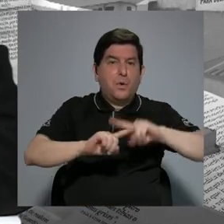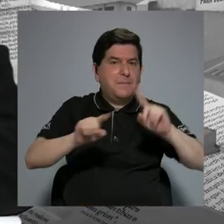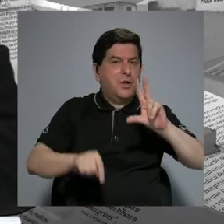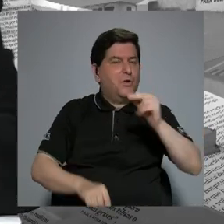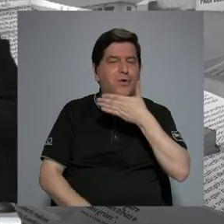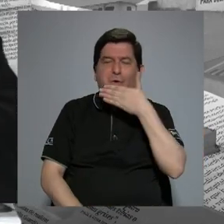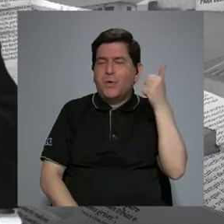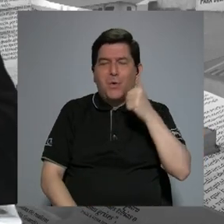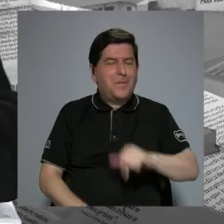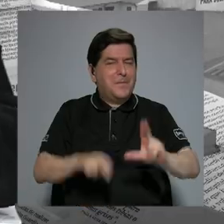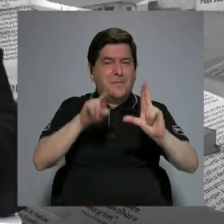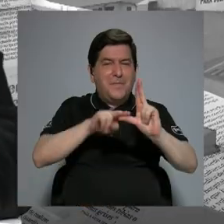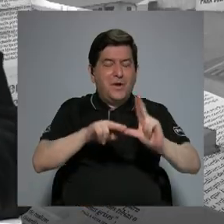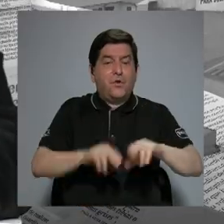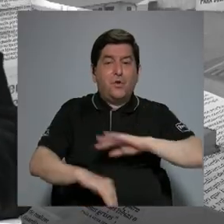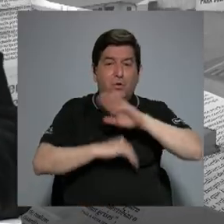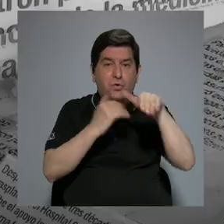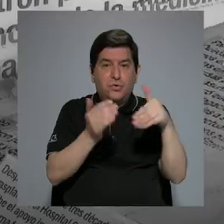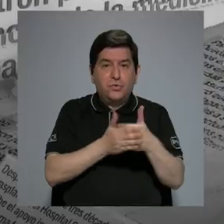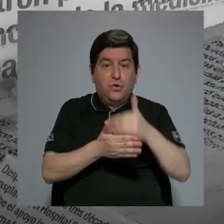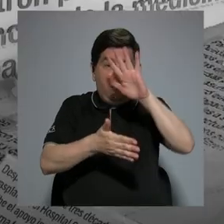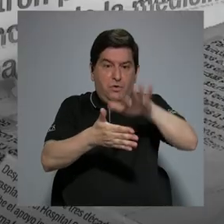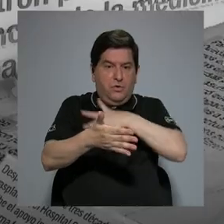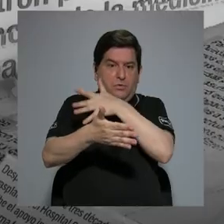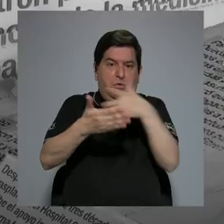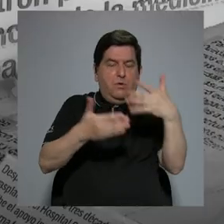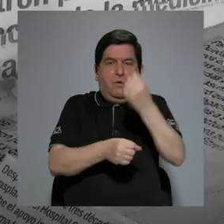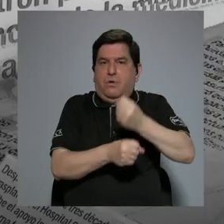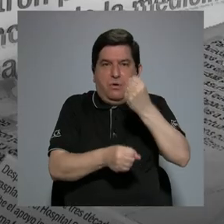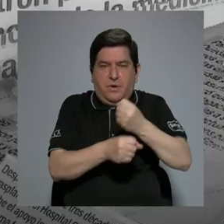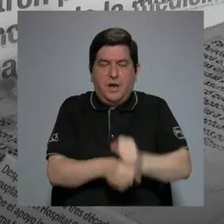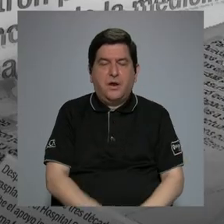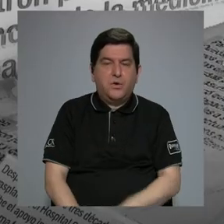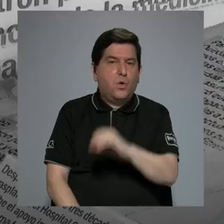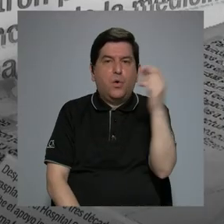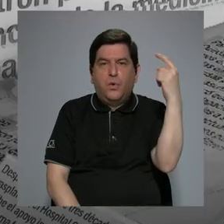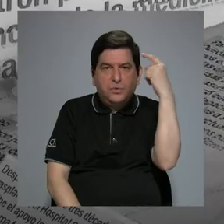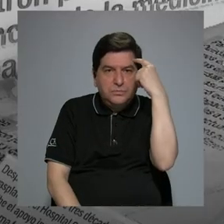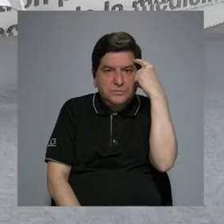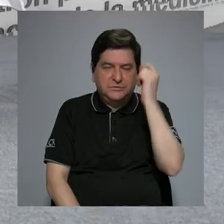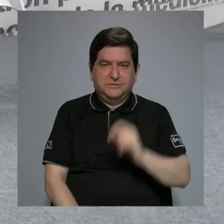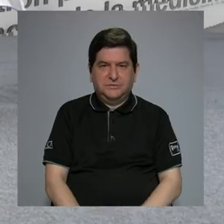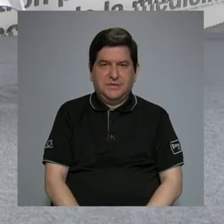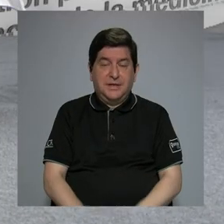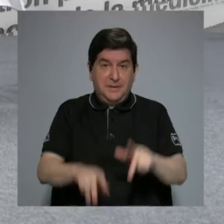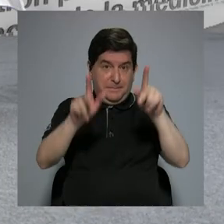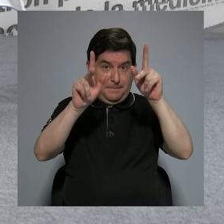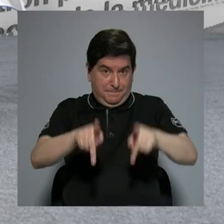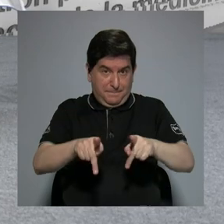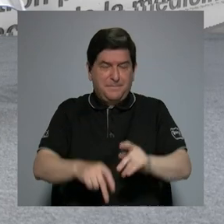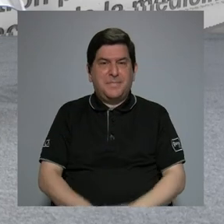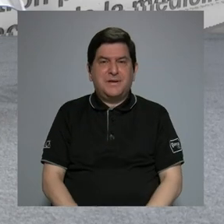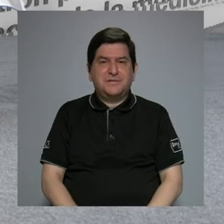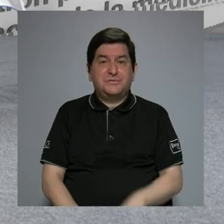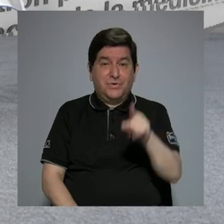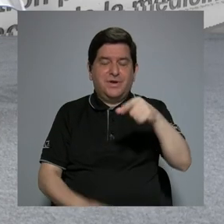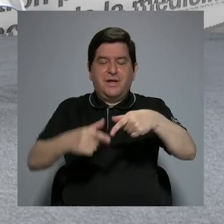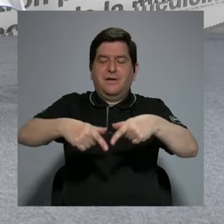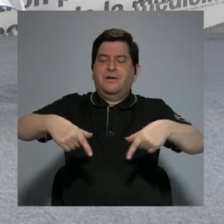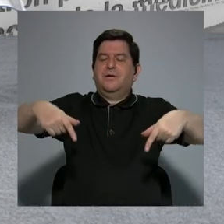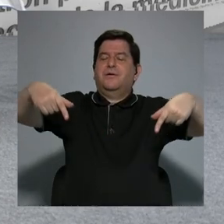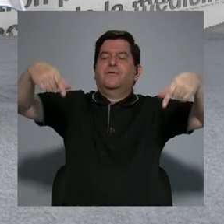mejor silla para tener toda una jornada laboral. Y ni qué pensara de aquella gente que se pone en una maca, ¿verdad?